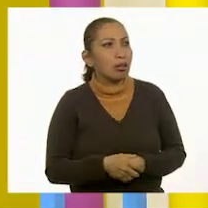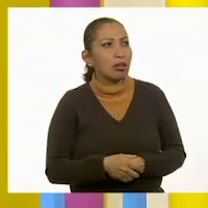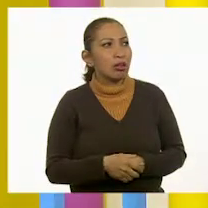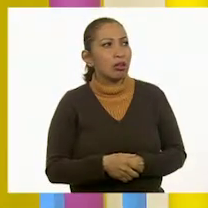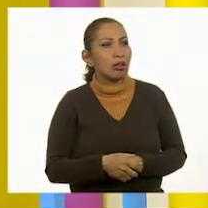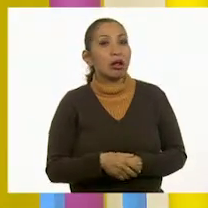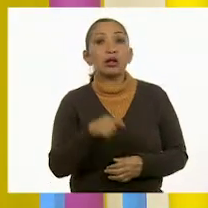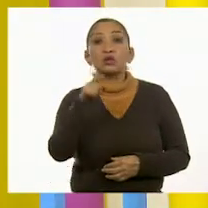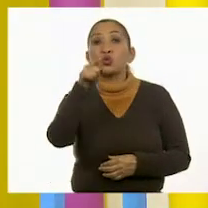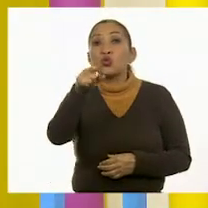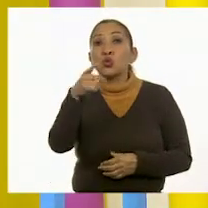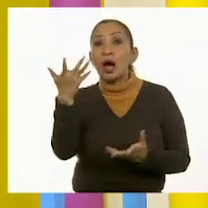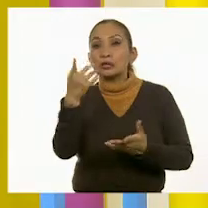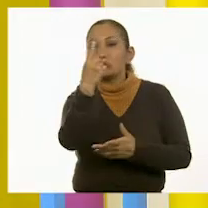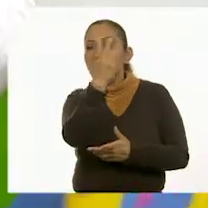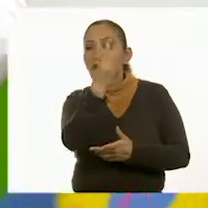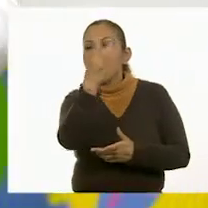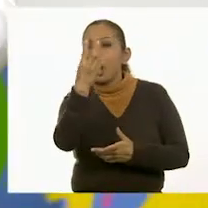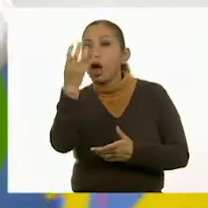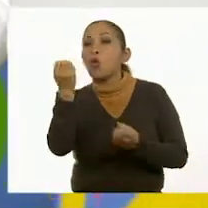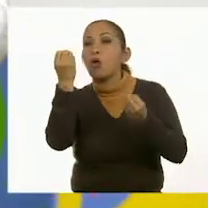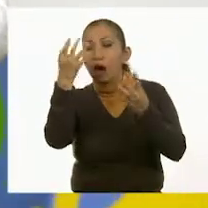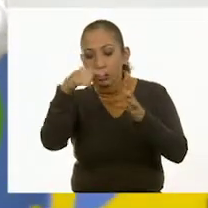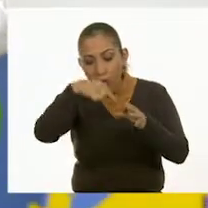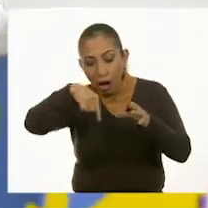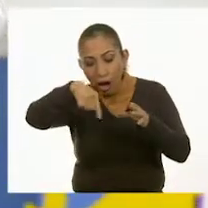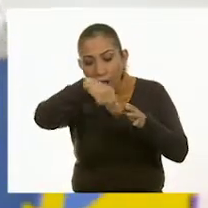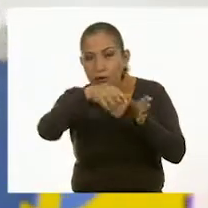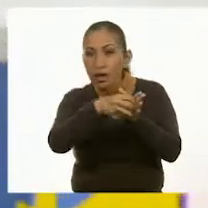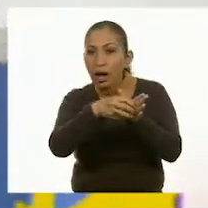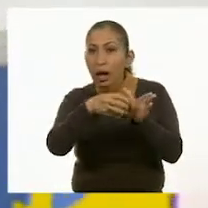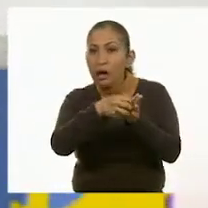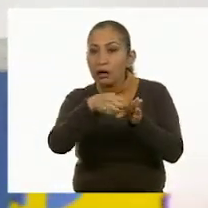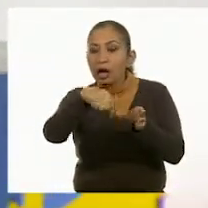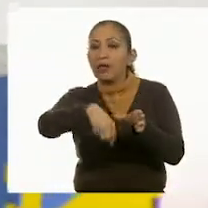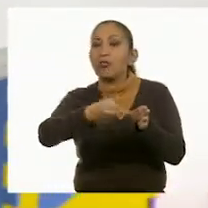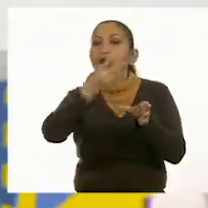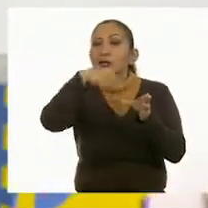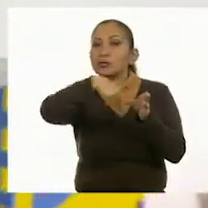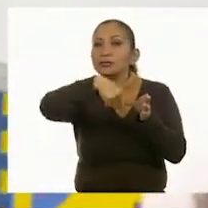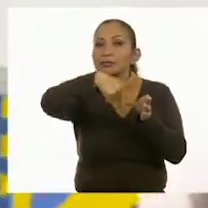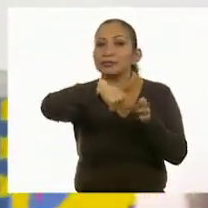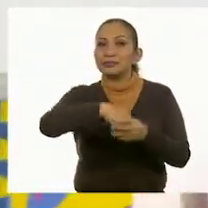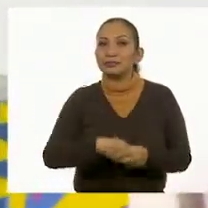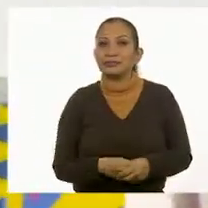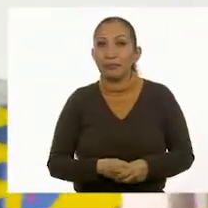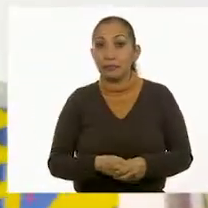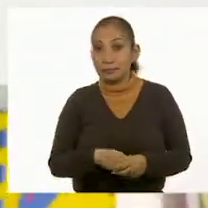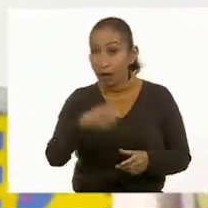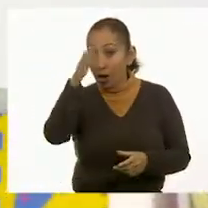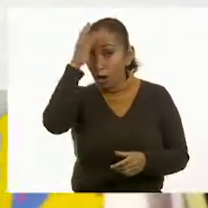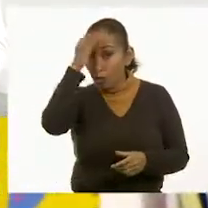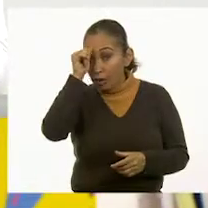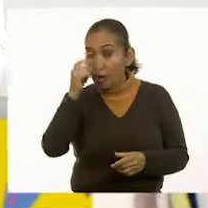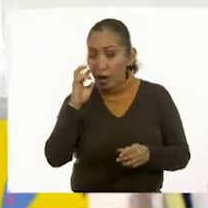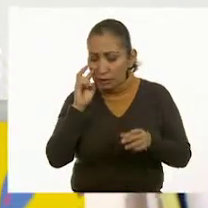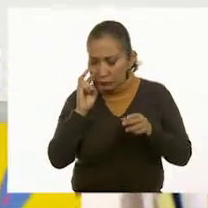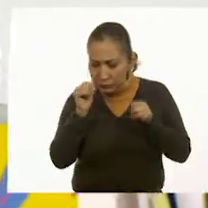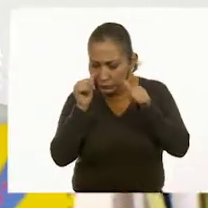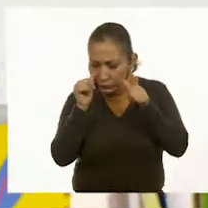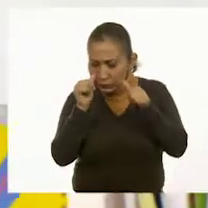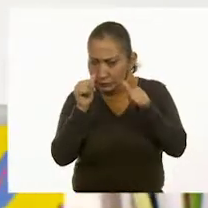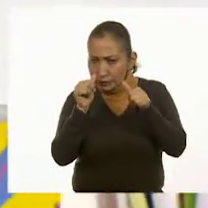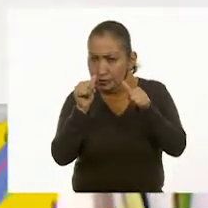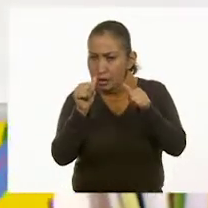Que cuenten las fichitas que están dentro de nuestra cajita. A ver. Recuerda, observa muy bien